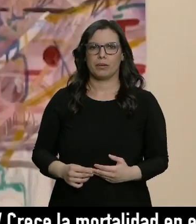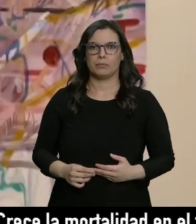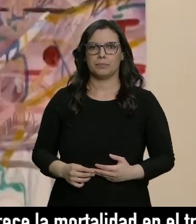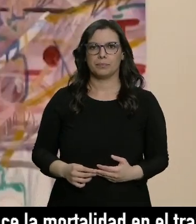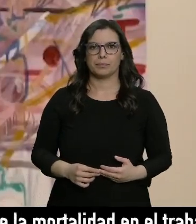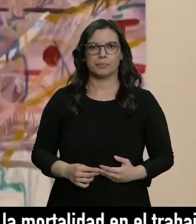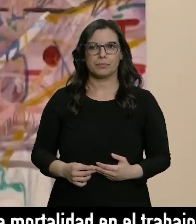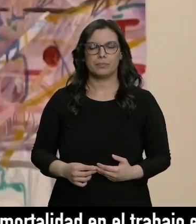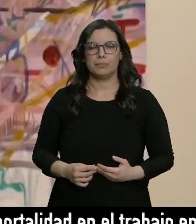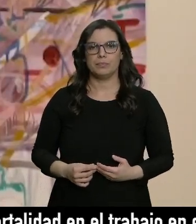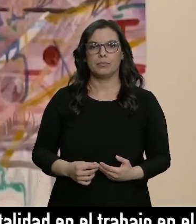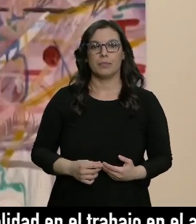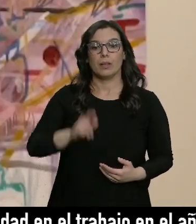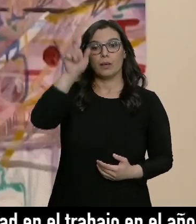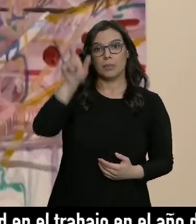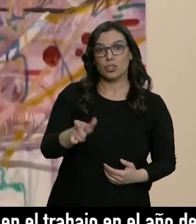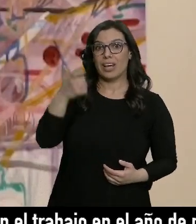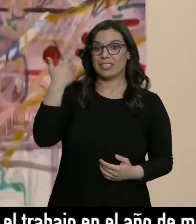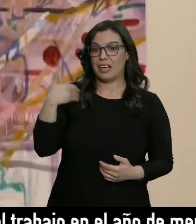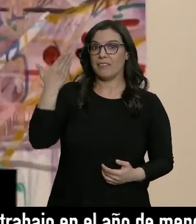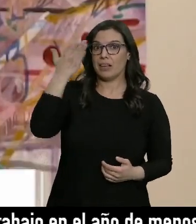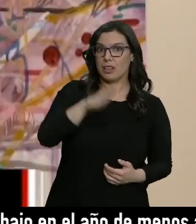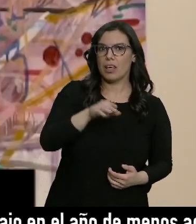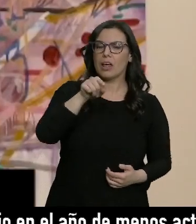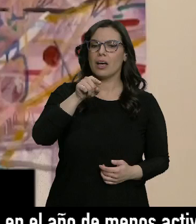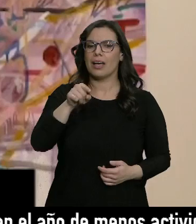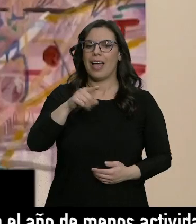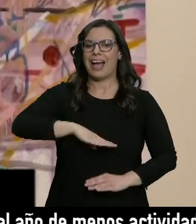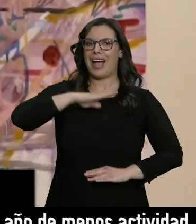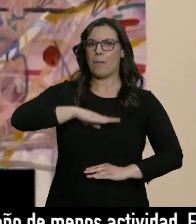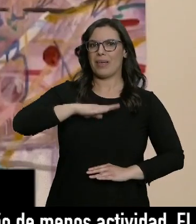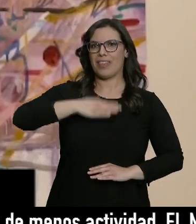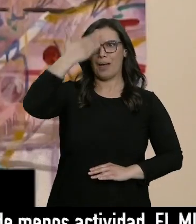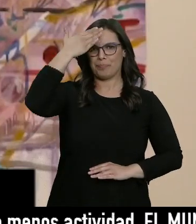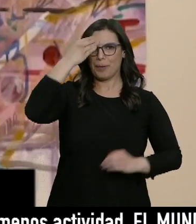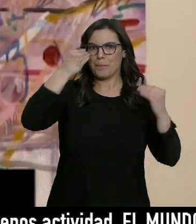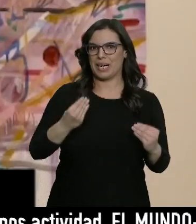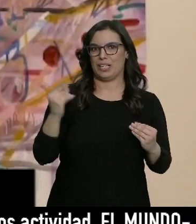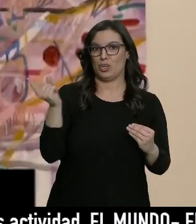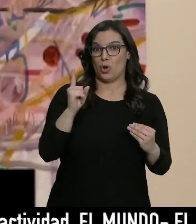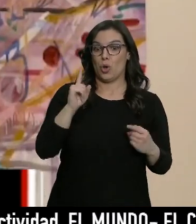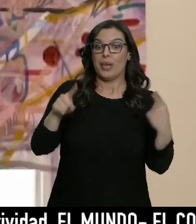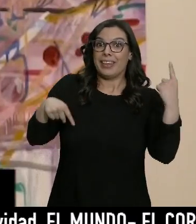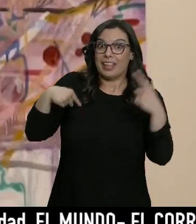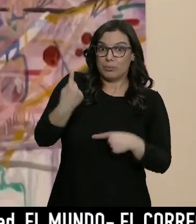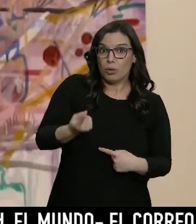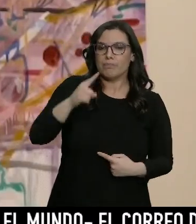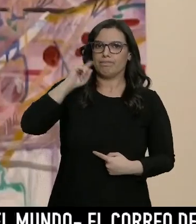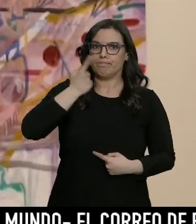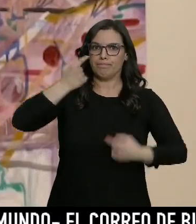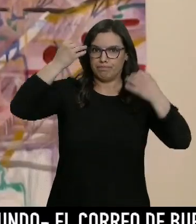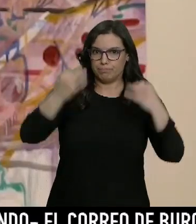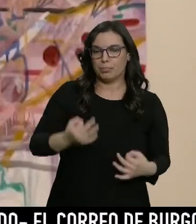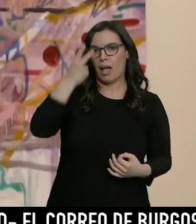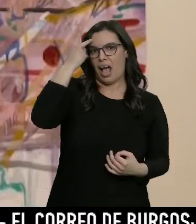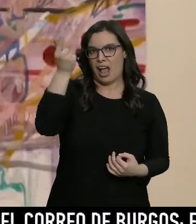La persona que ya está fallecida no estaba en sus plenas capacidades mentales y días después se pudo diagnosticar que sufría